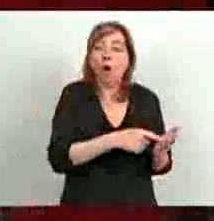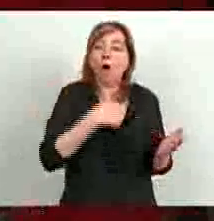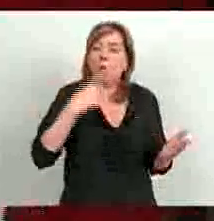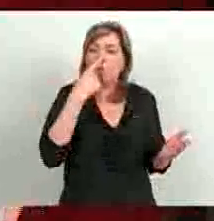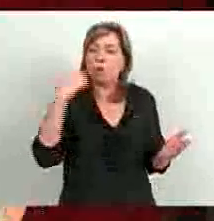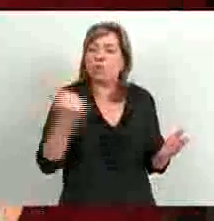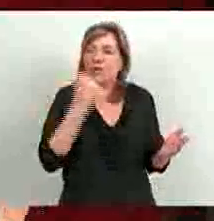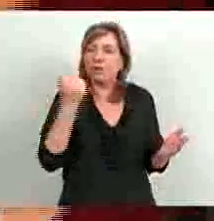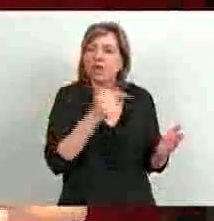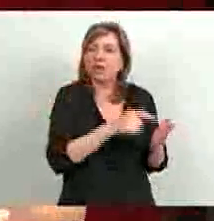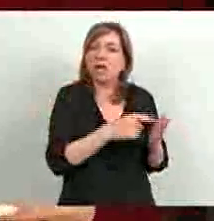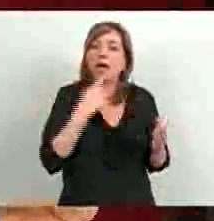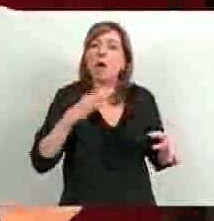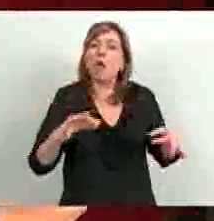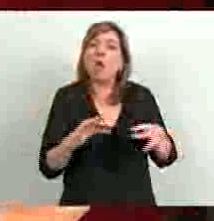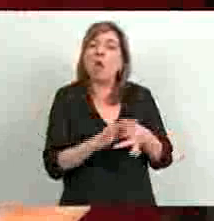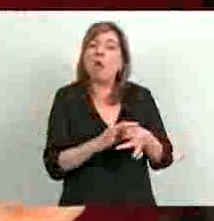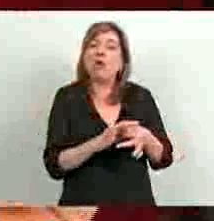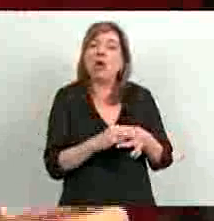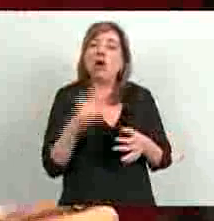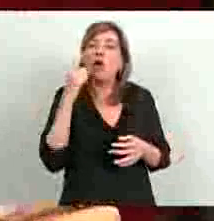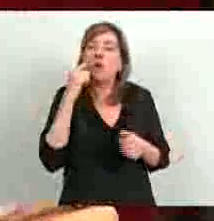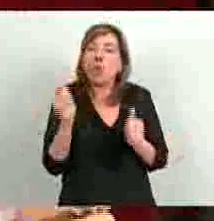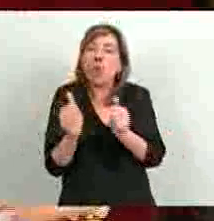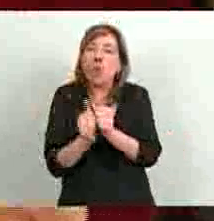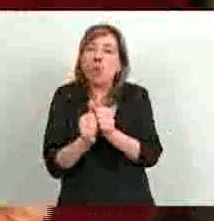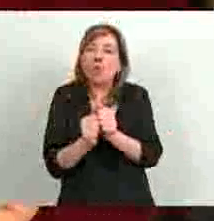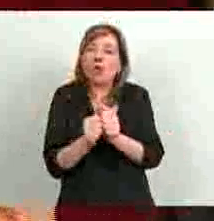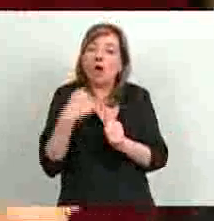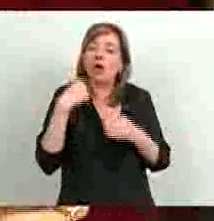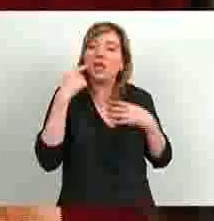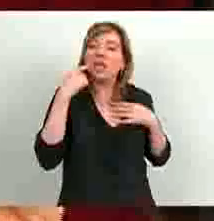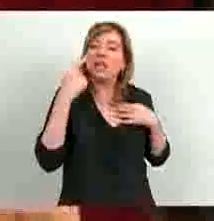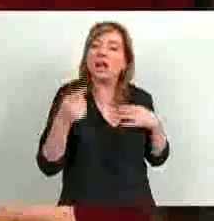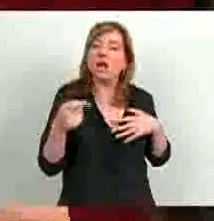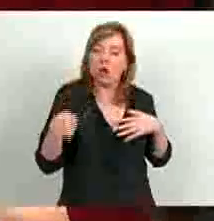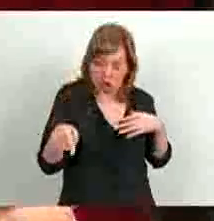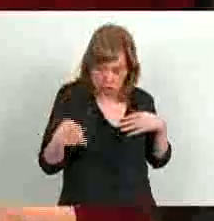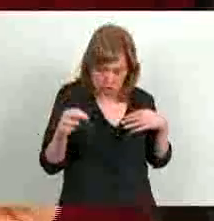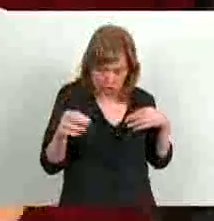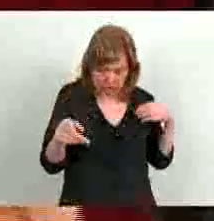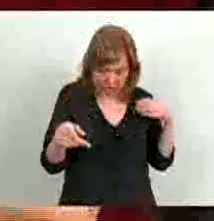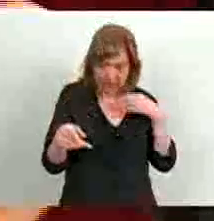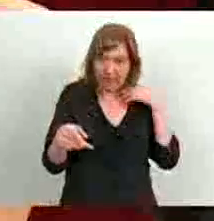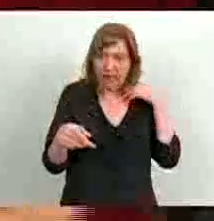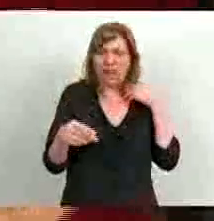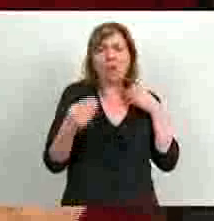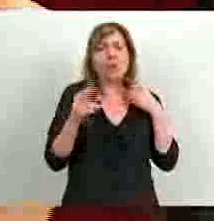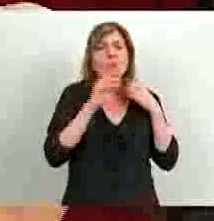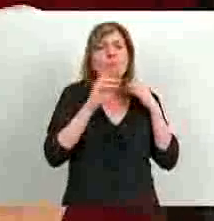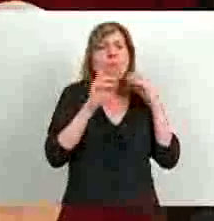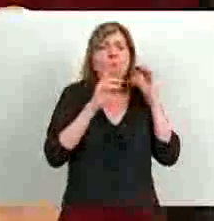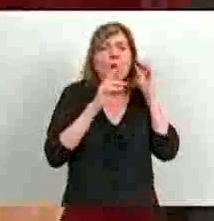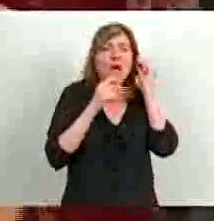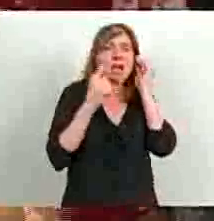importante, que son las uniones de convivencia. Las uniones de convivencia, porque hay mujeres